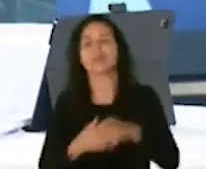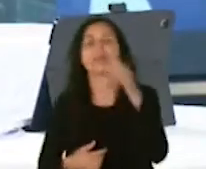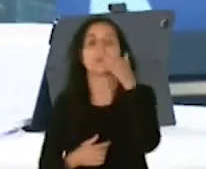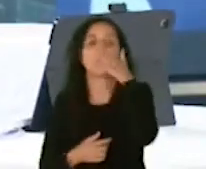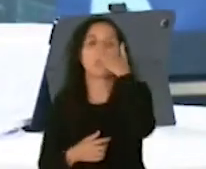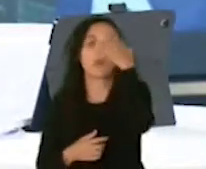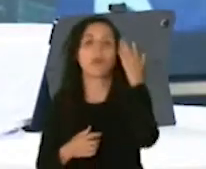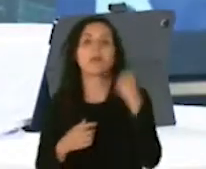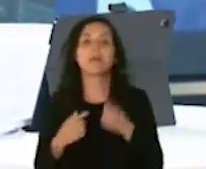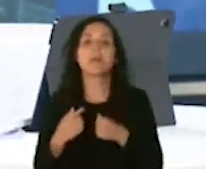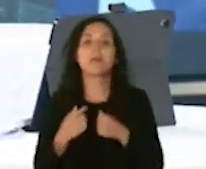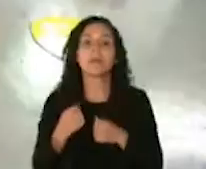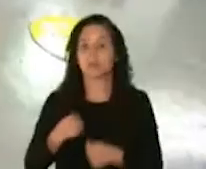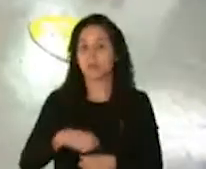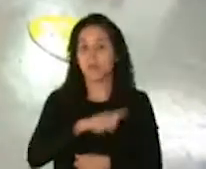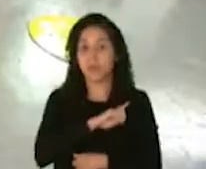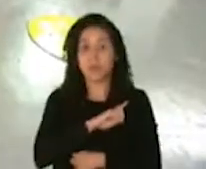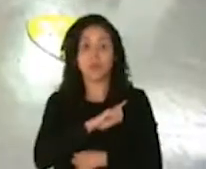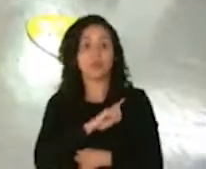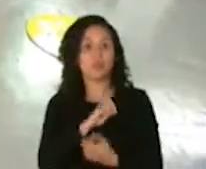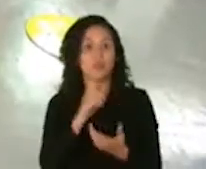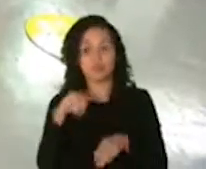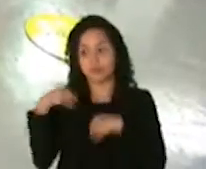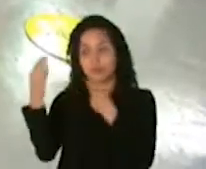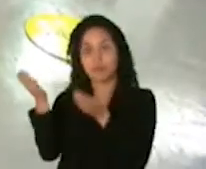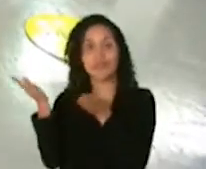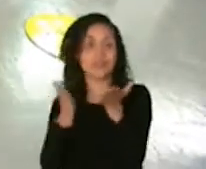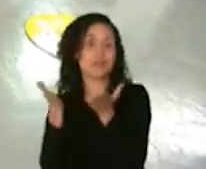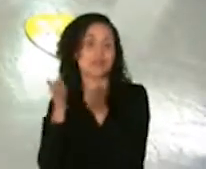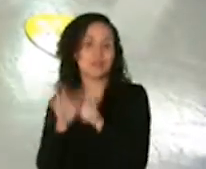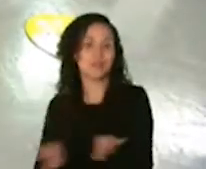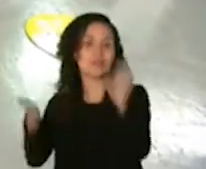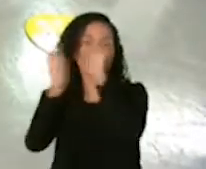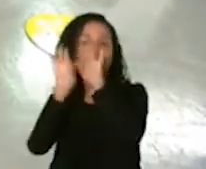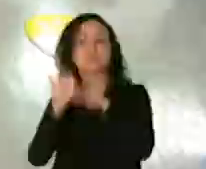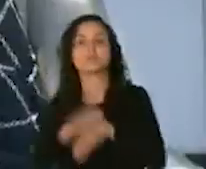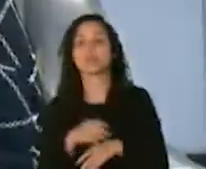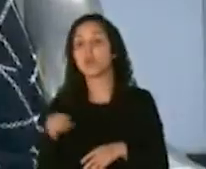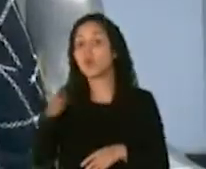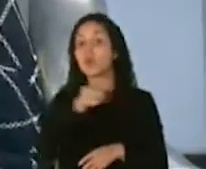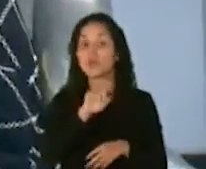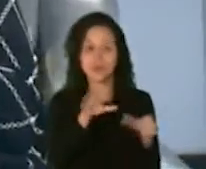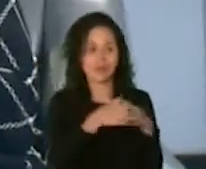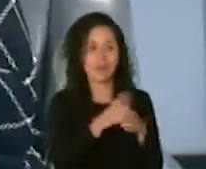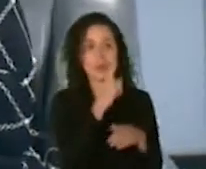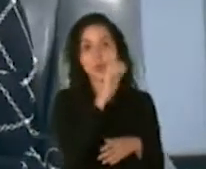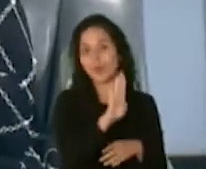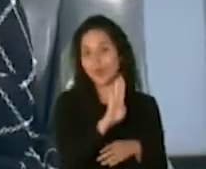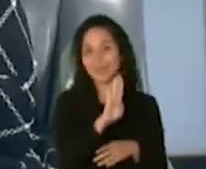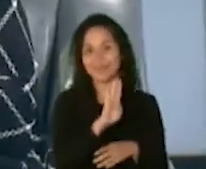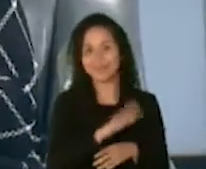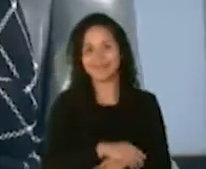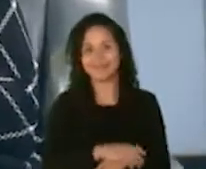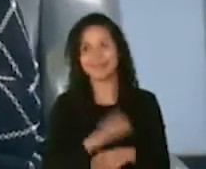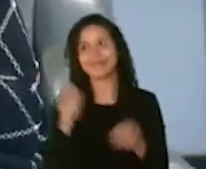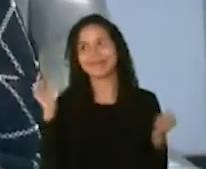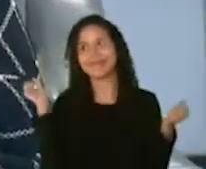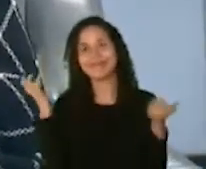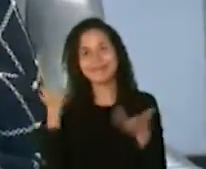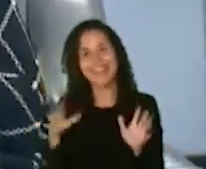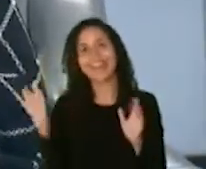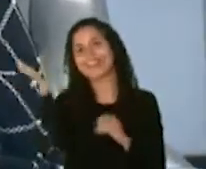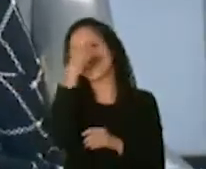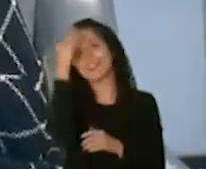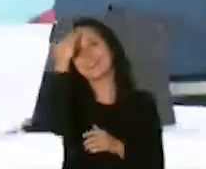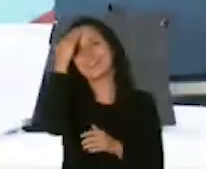trabajadores de un servicio esencial en este mundo moderno están en el 1B yo te lo puedo decir de ti a así que ya todos aquí lo saben están